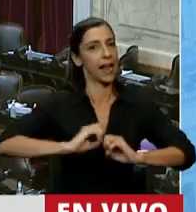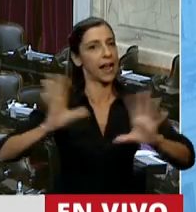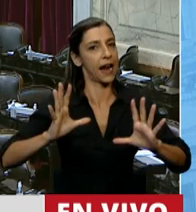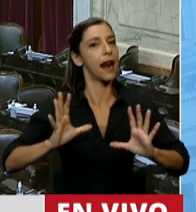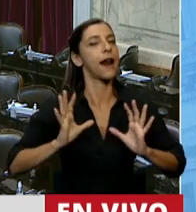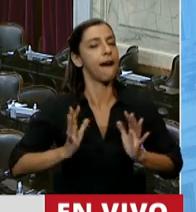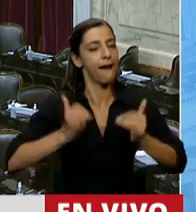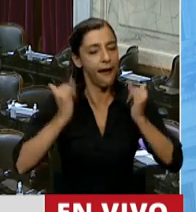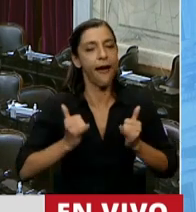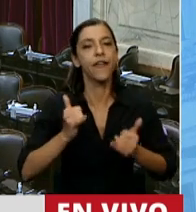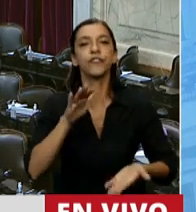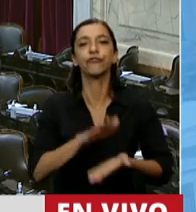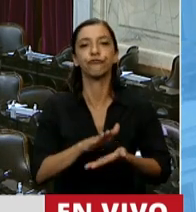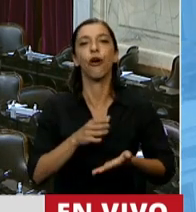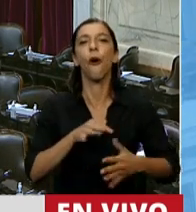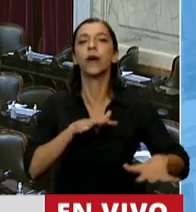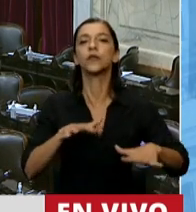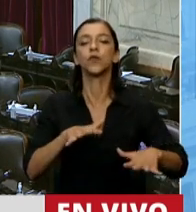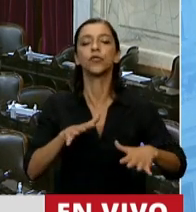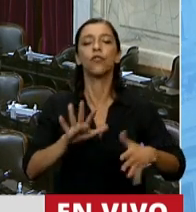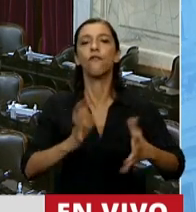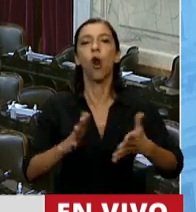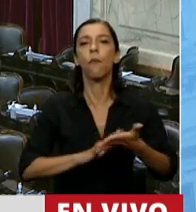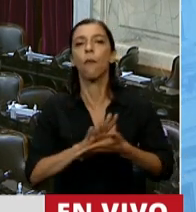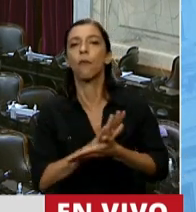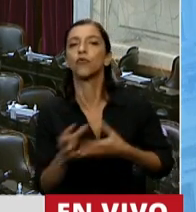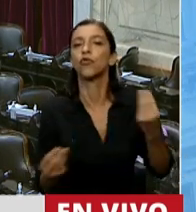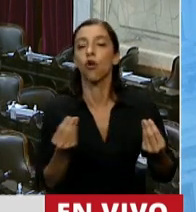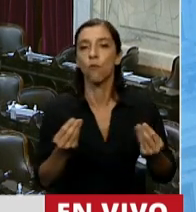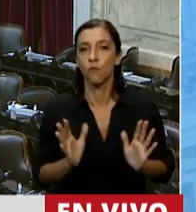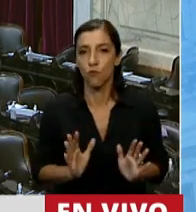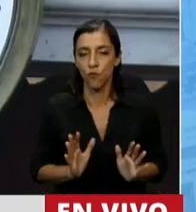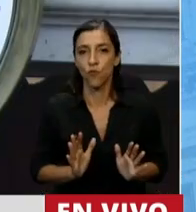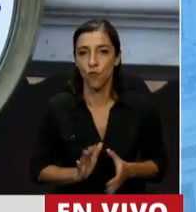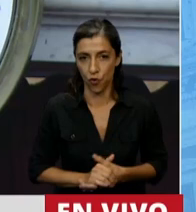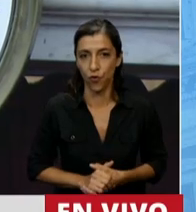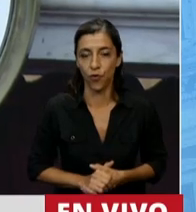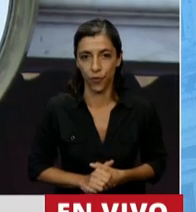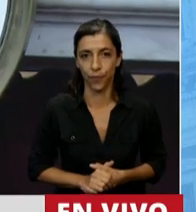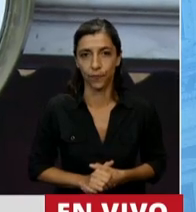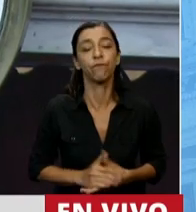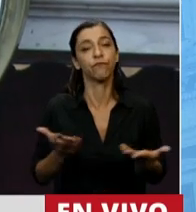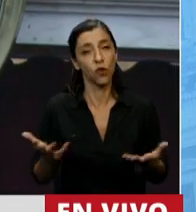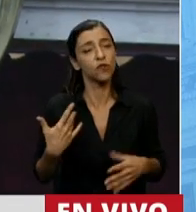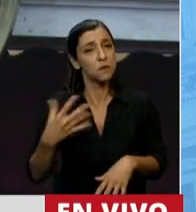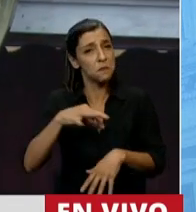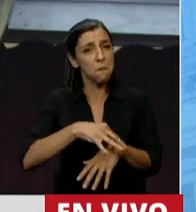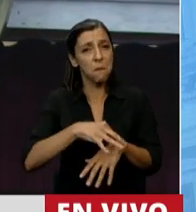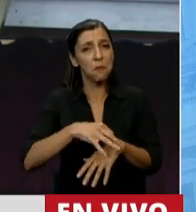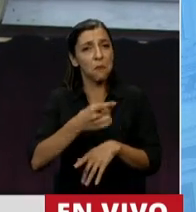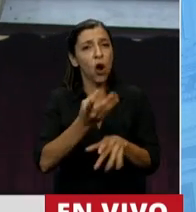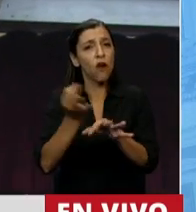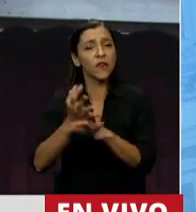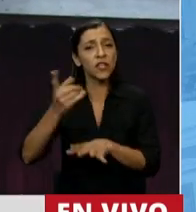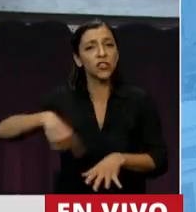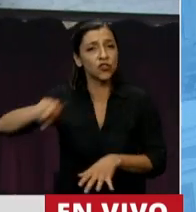encararla, sin embargo, para encararla. También en medicina es válido el